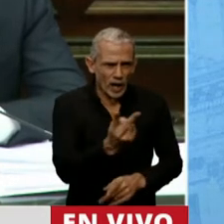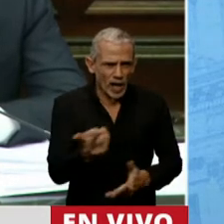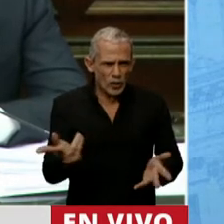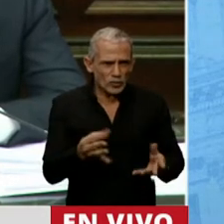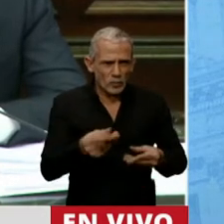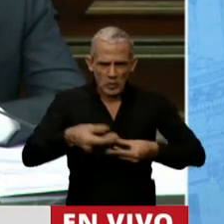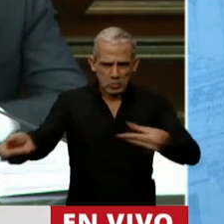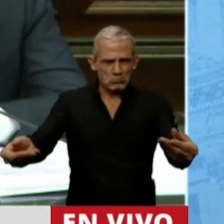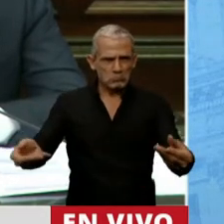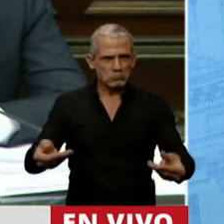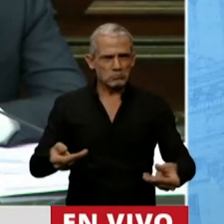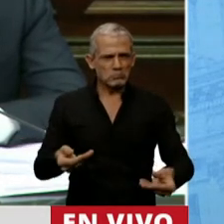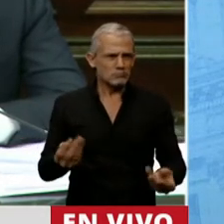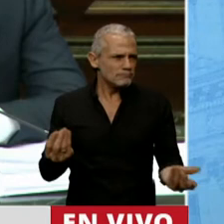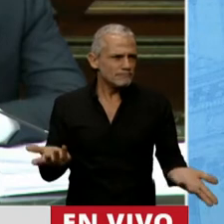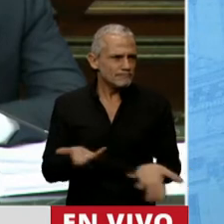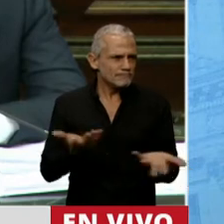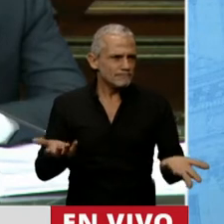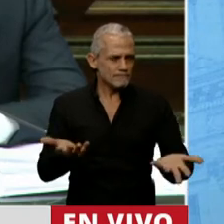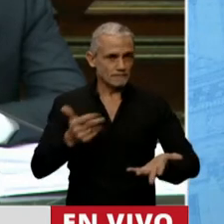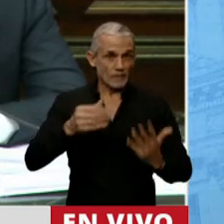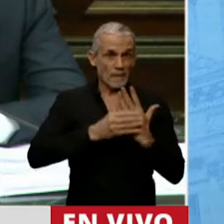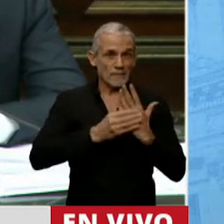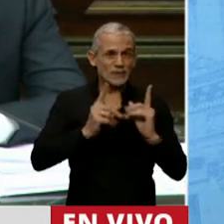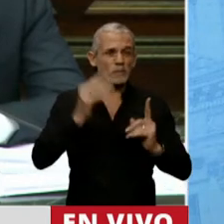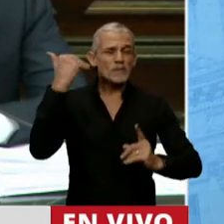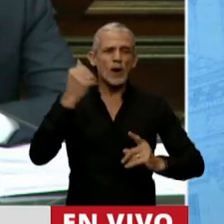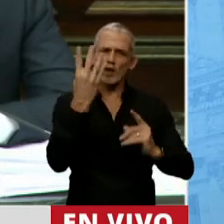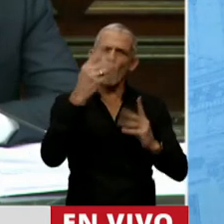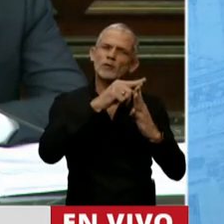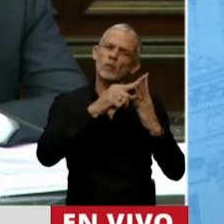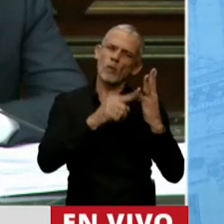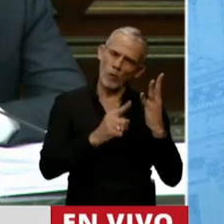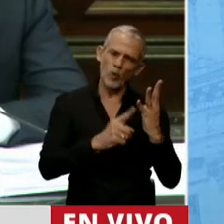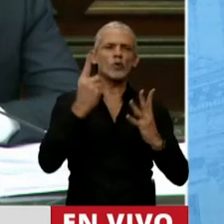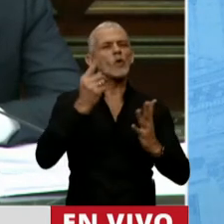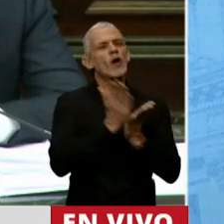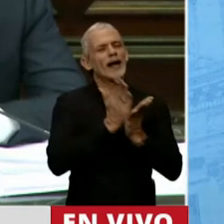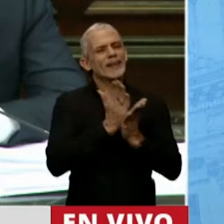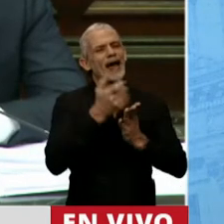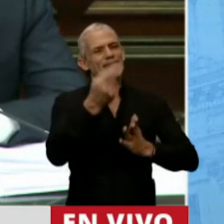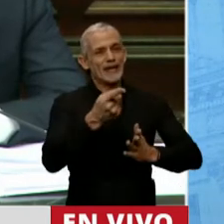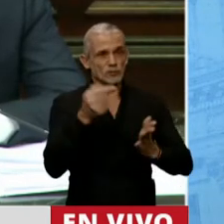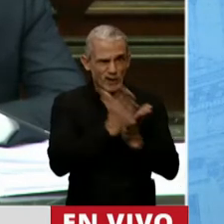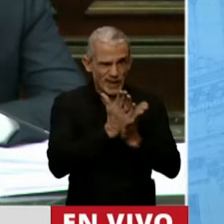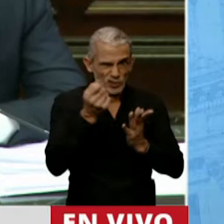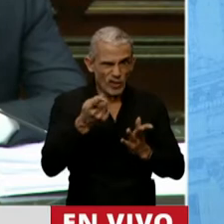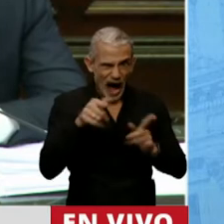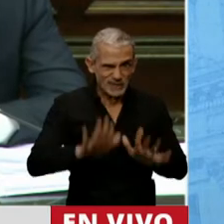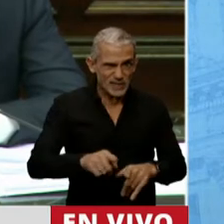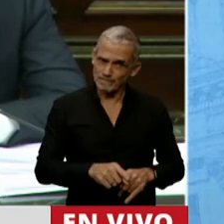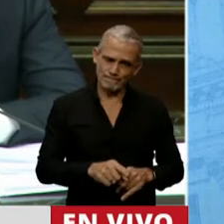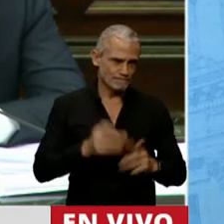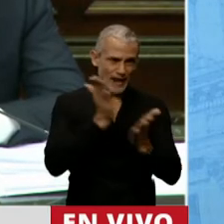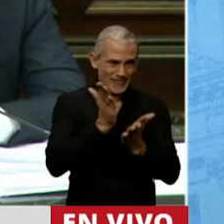uno de los prioridades, dijo el Ministro, los cuatro puntos, uno era garantizar derechos. Bueno, con esto no se garantiza derechos, no se